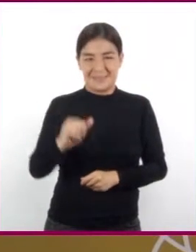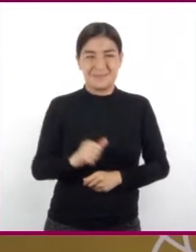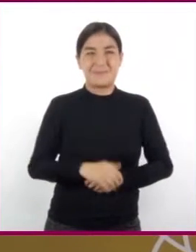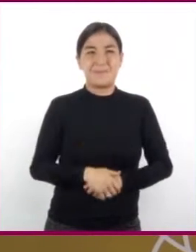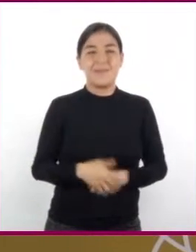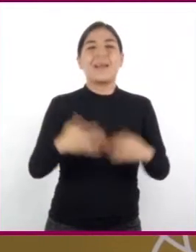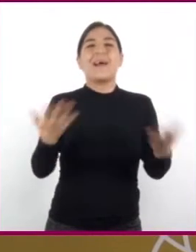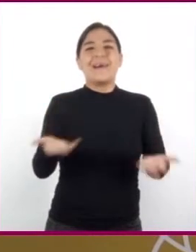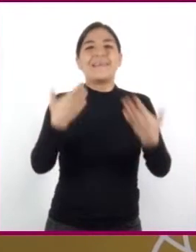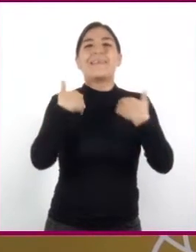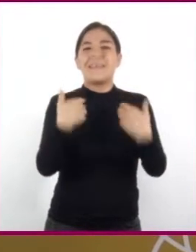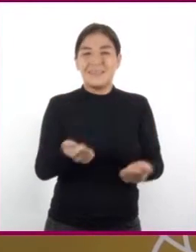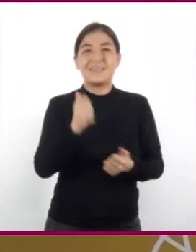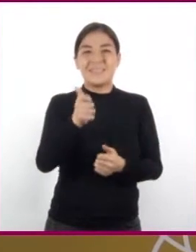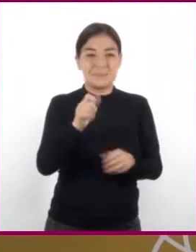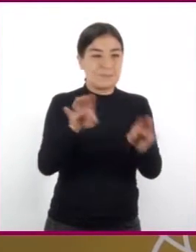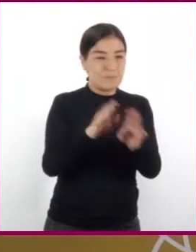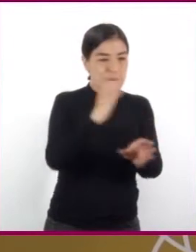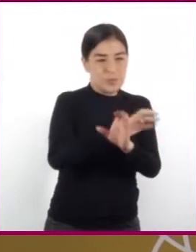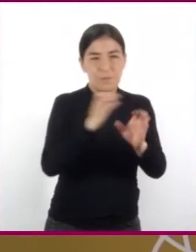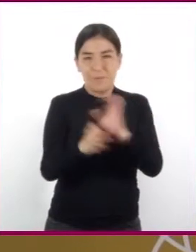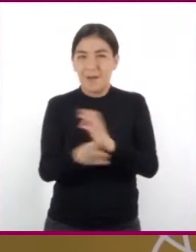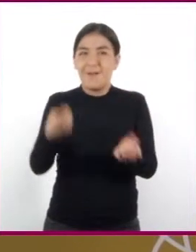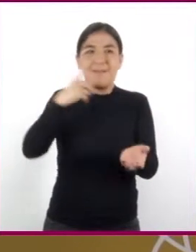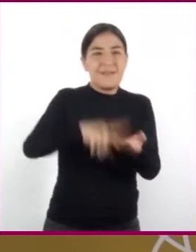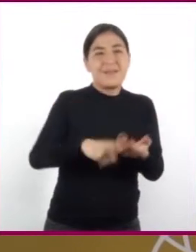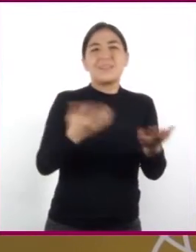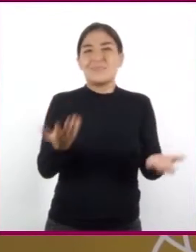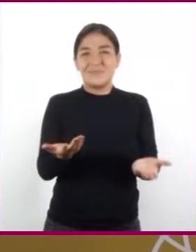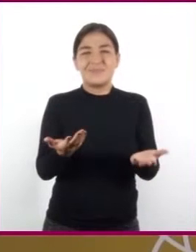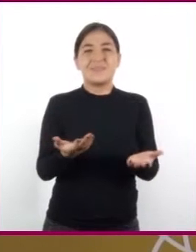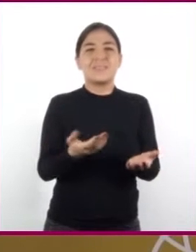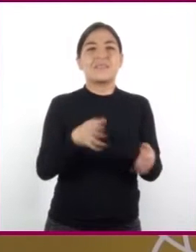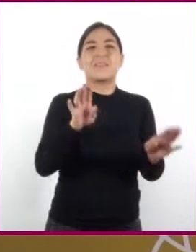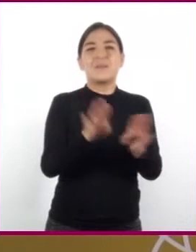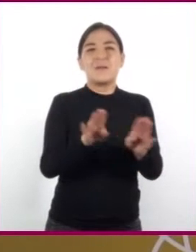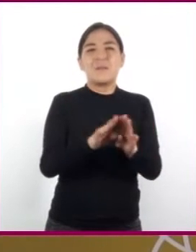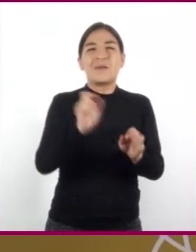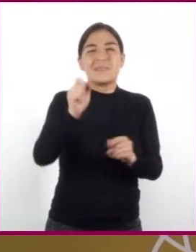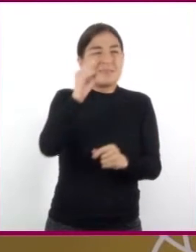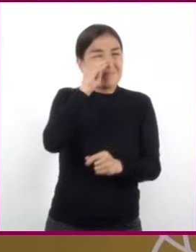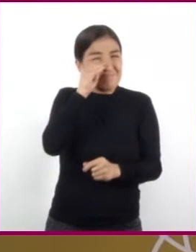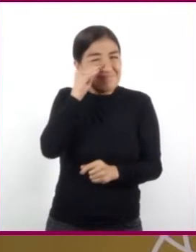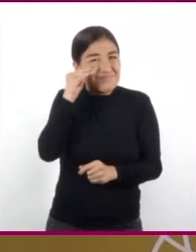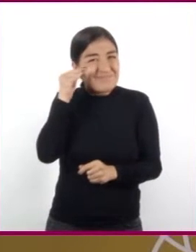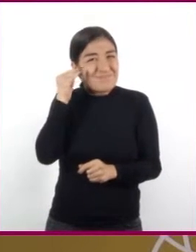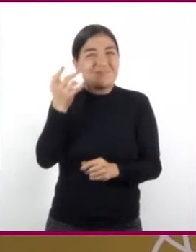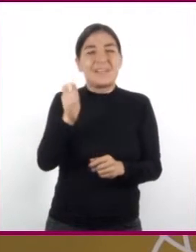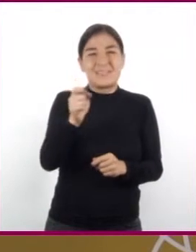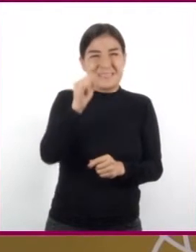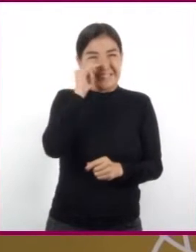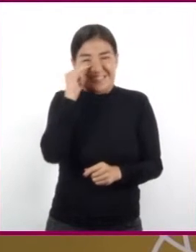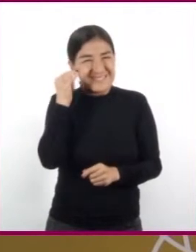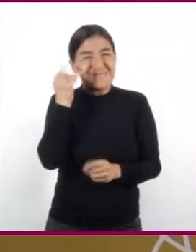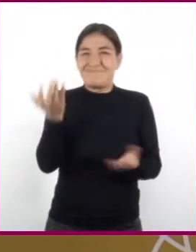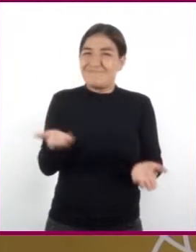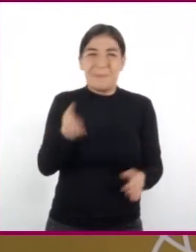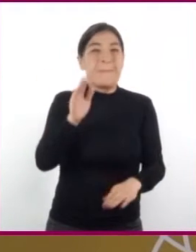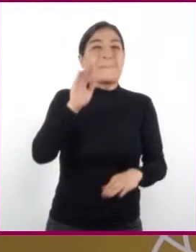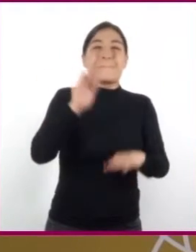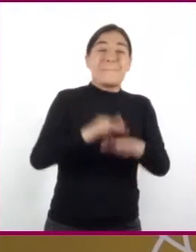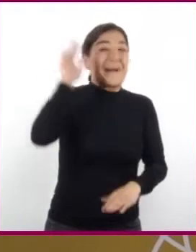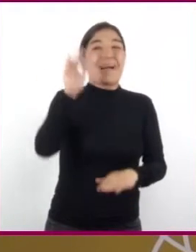Entiendo que toda la materia está compuesta de, digamos, pequeñas, ¿qué digo pequeñas?